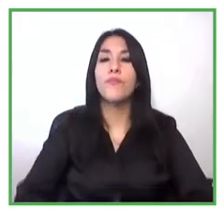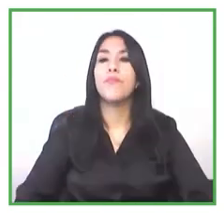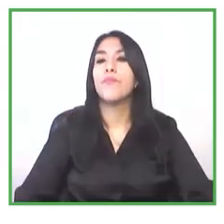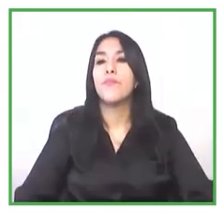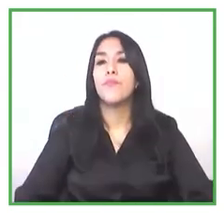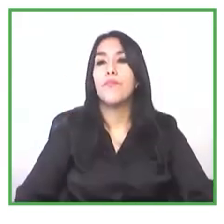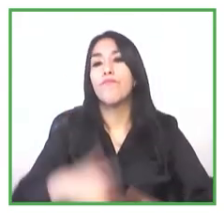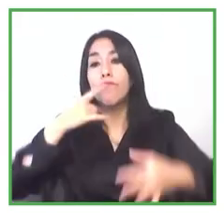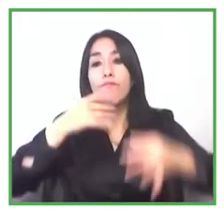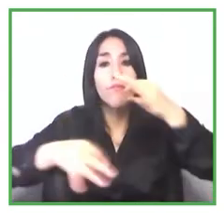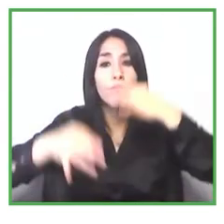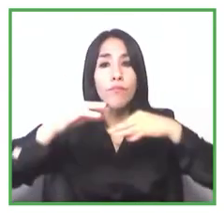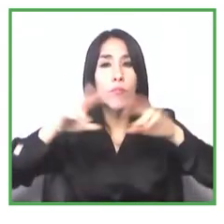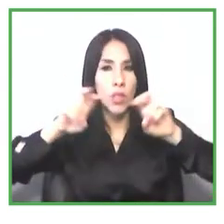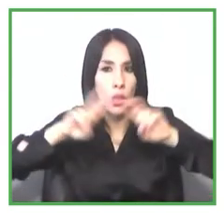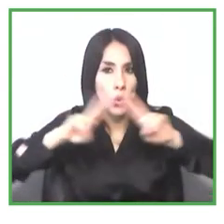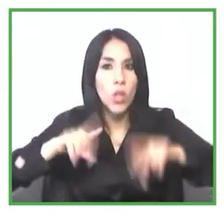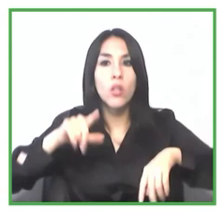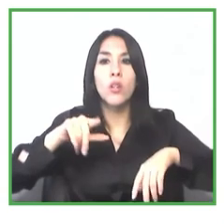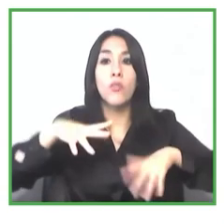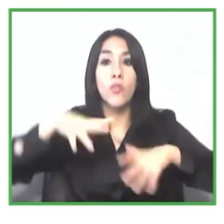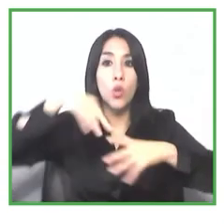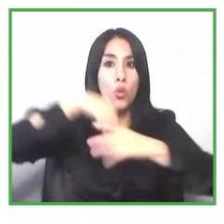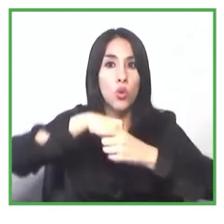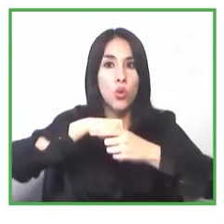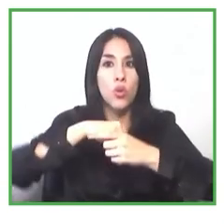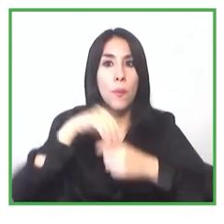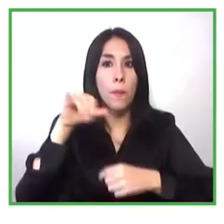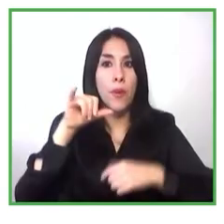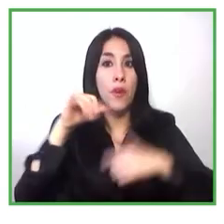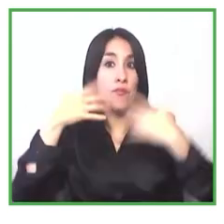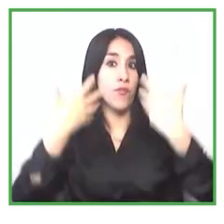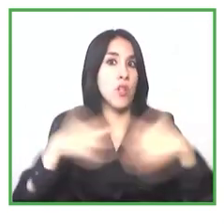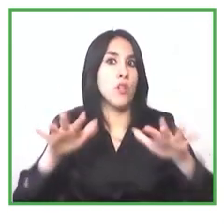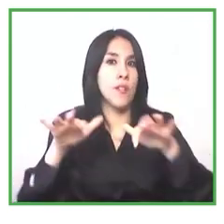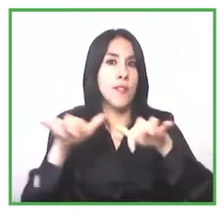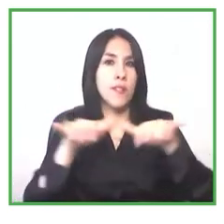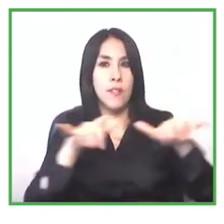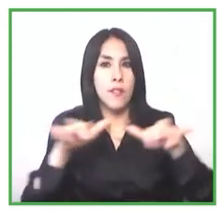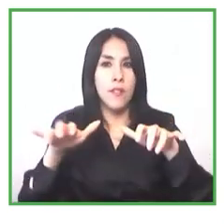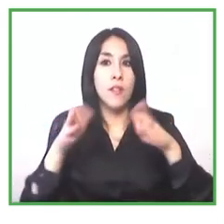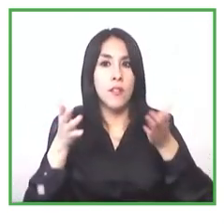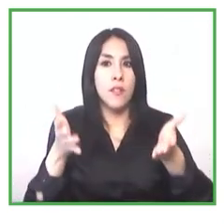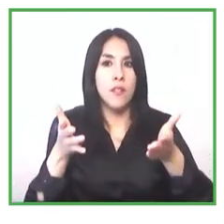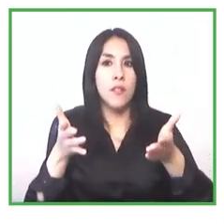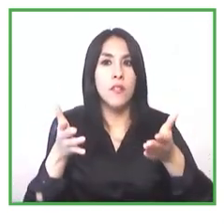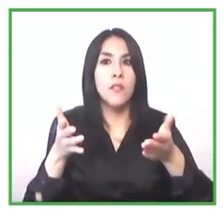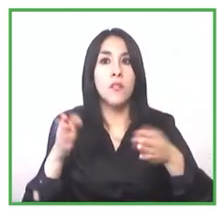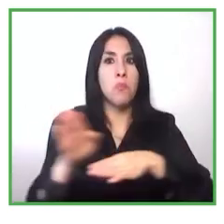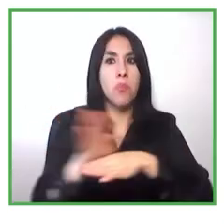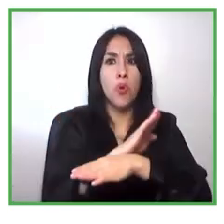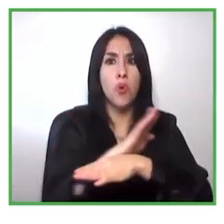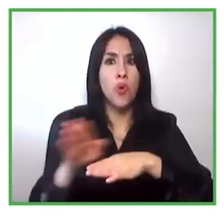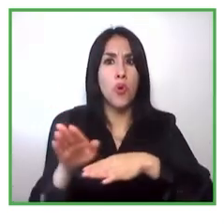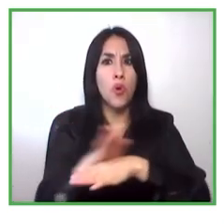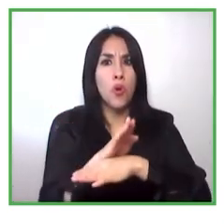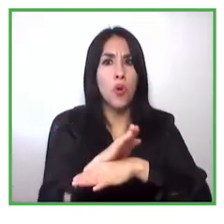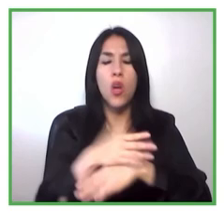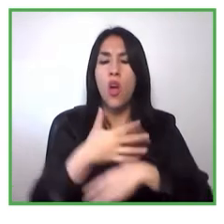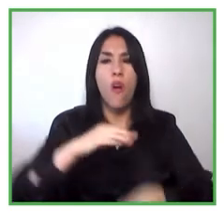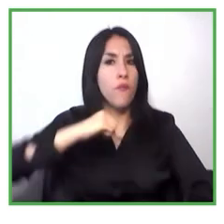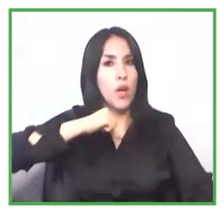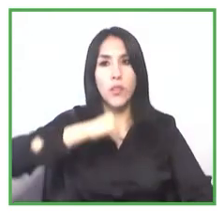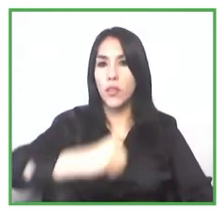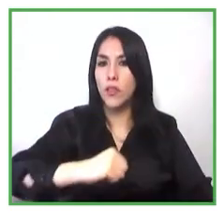virtualizando y en esa medida los servicios también a lo mejor pueden llegar de manera más pronta y más oportuna a los emprendimientos de personas con